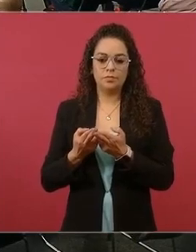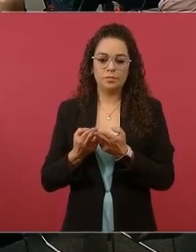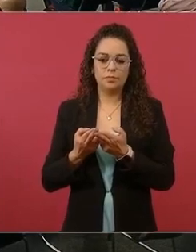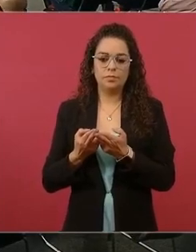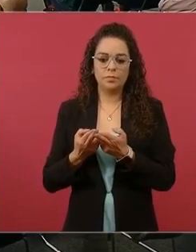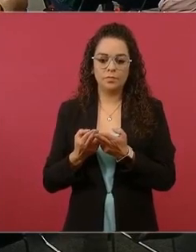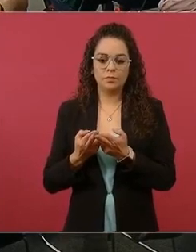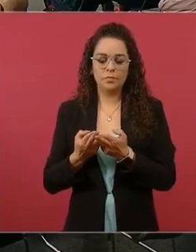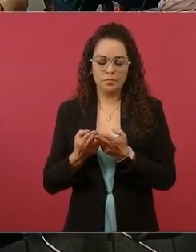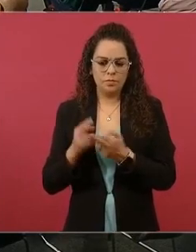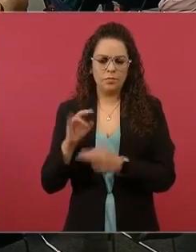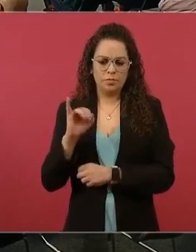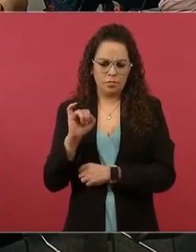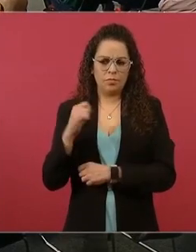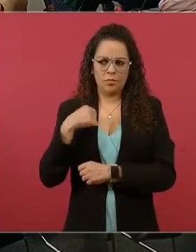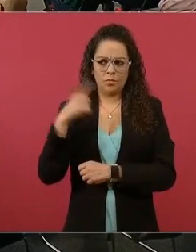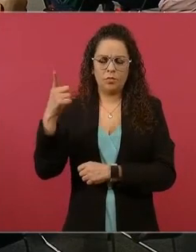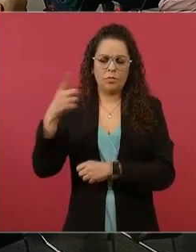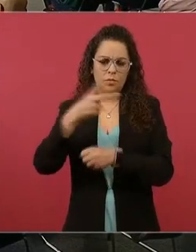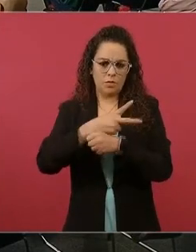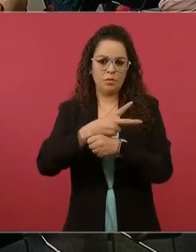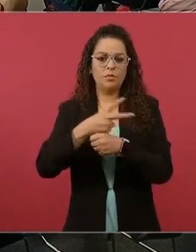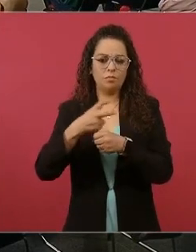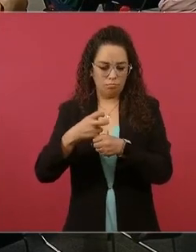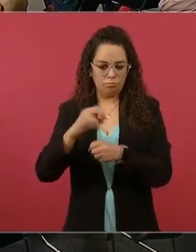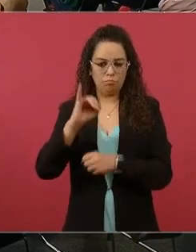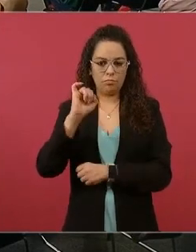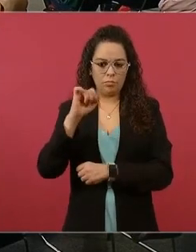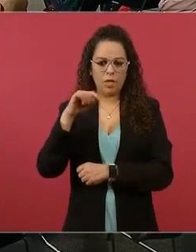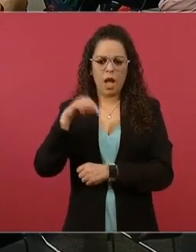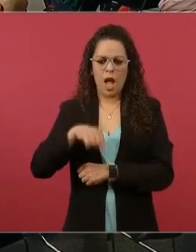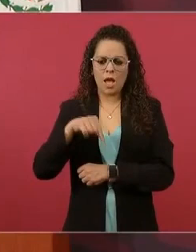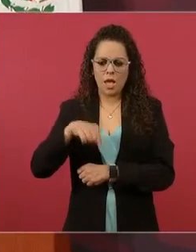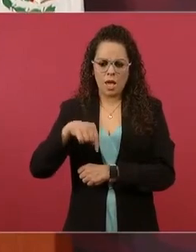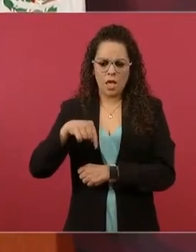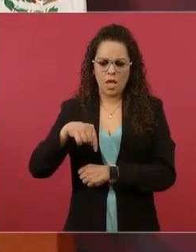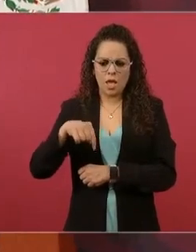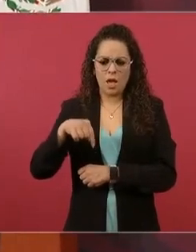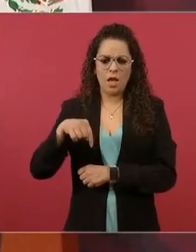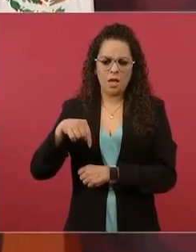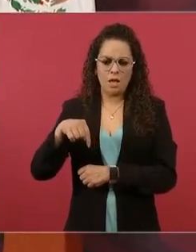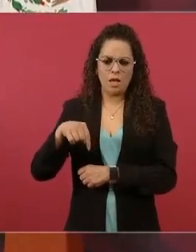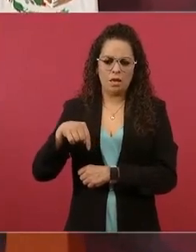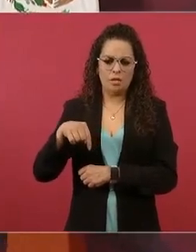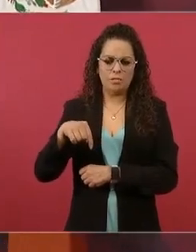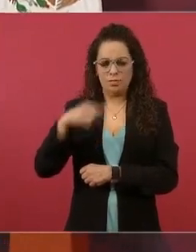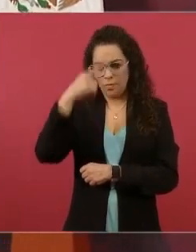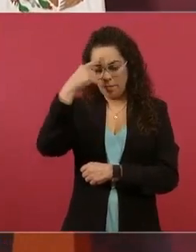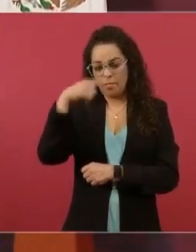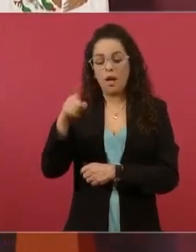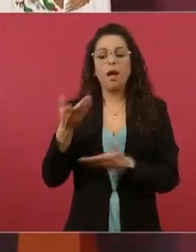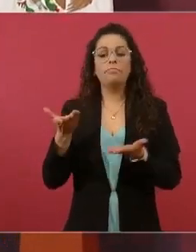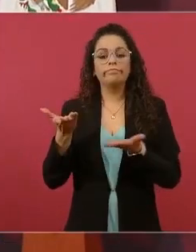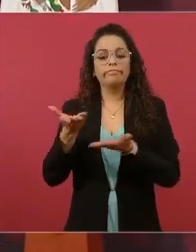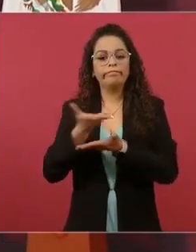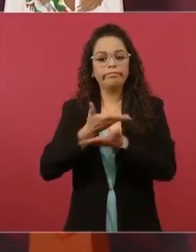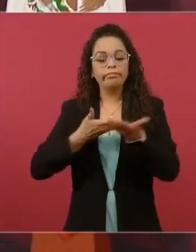para intercambiar puntos de vista.